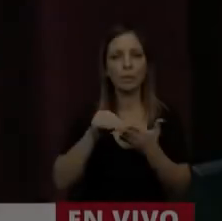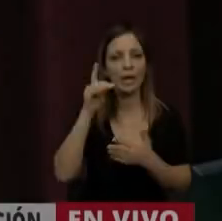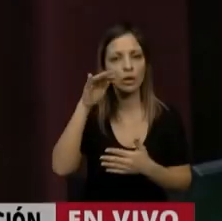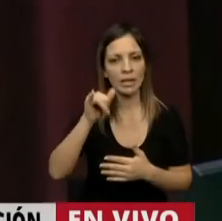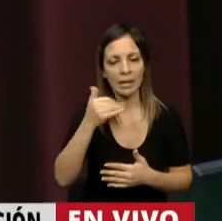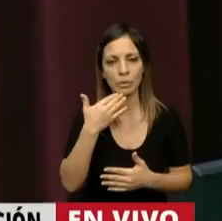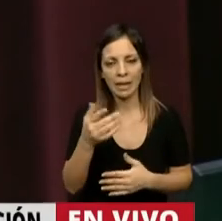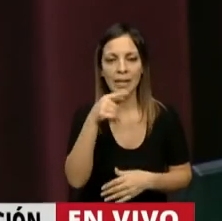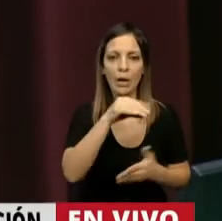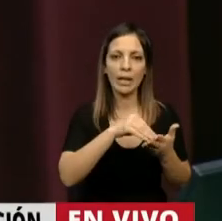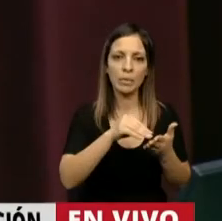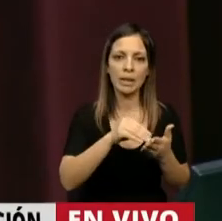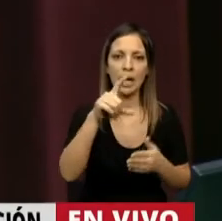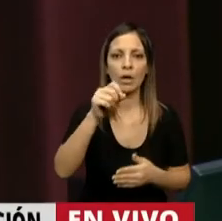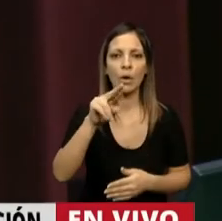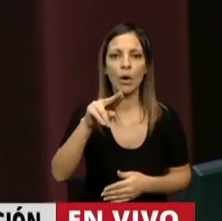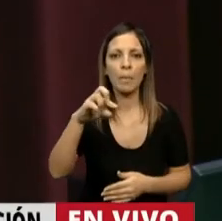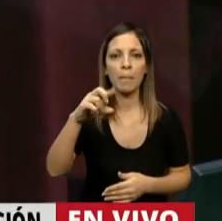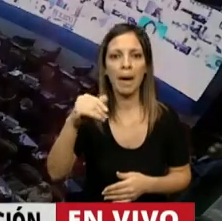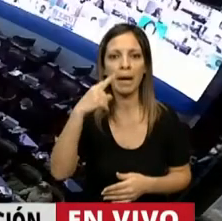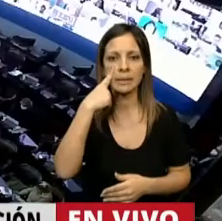Tiene la palabra la diputada Lucía Corpacci.